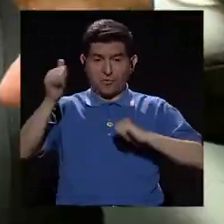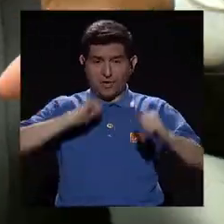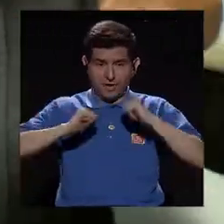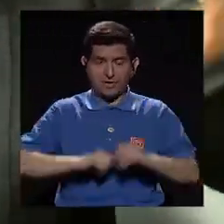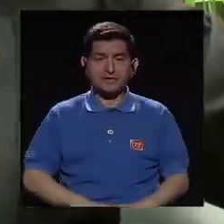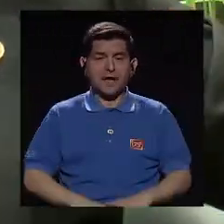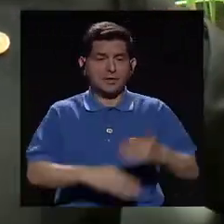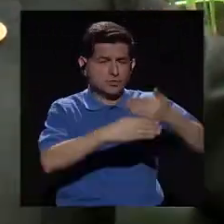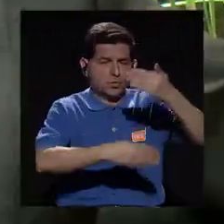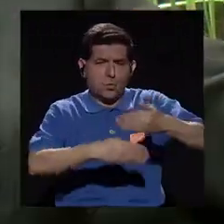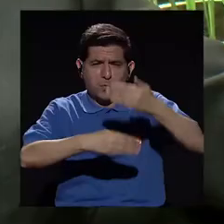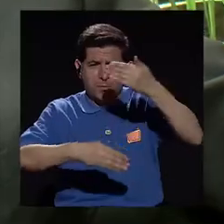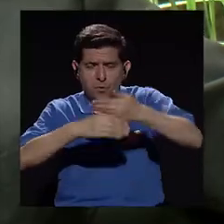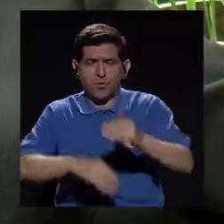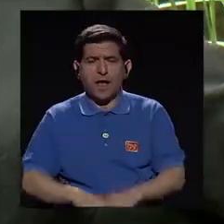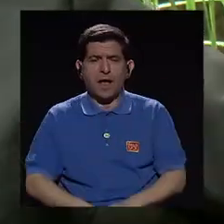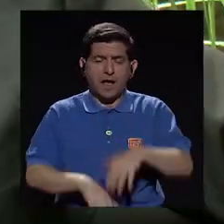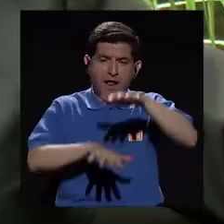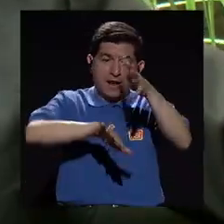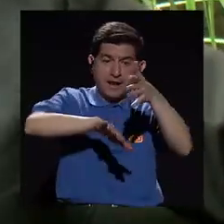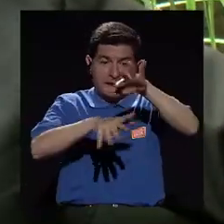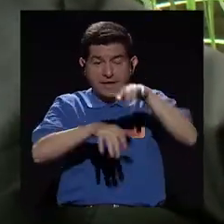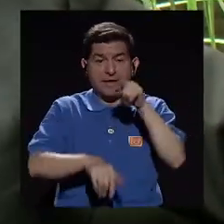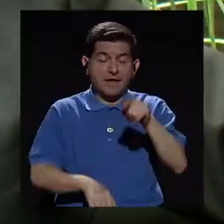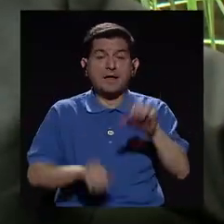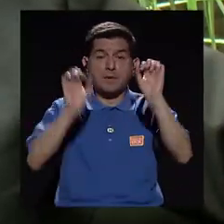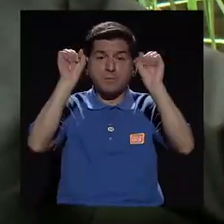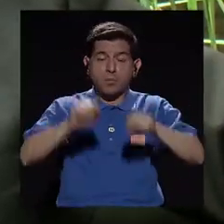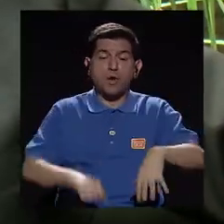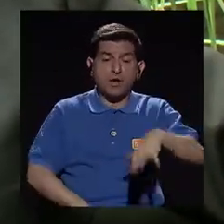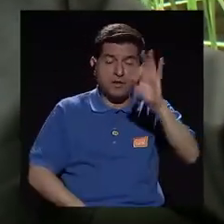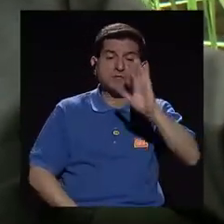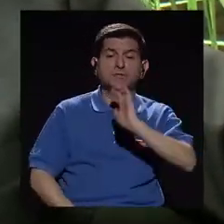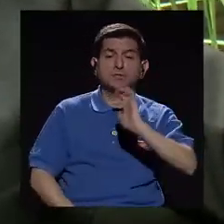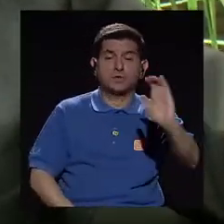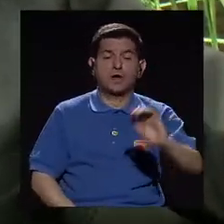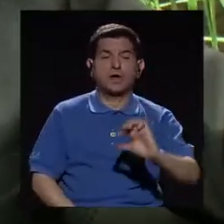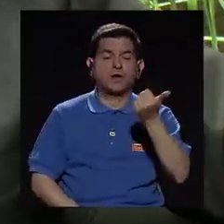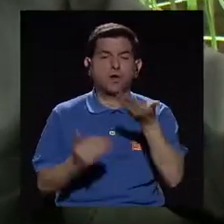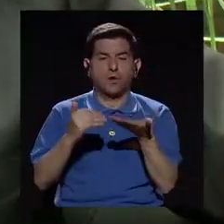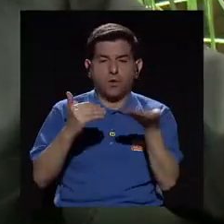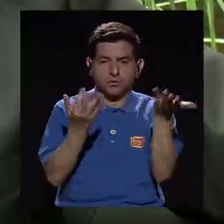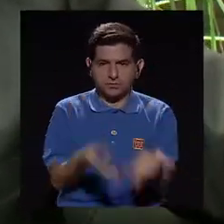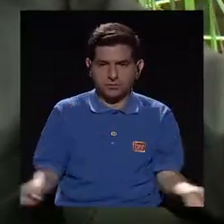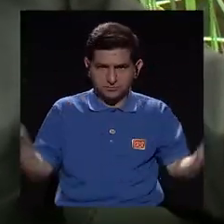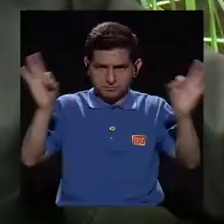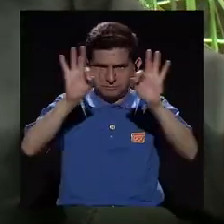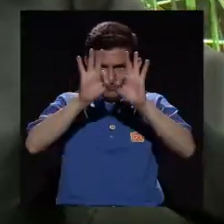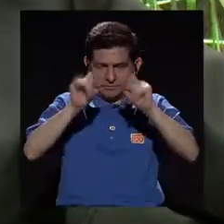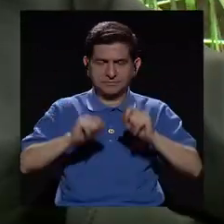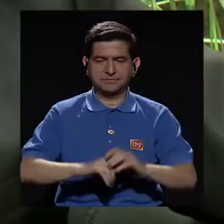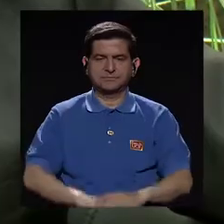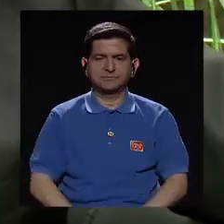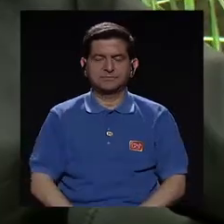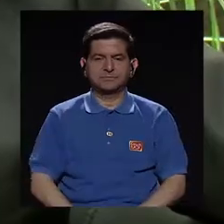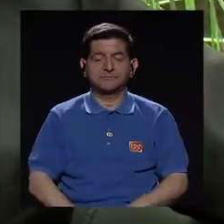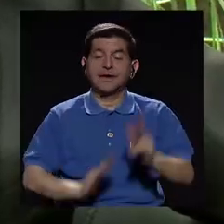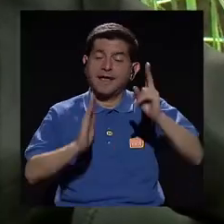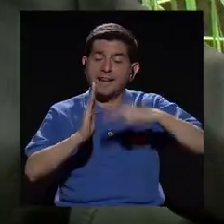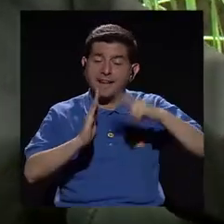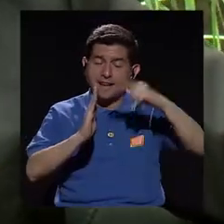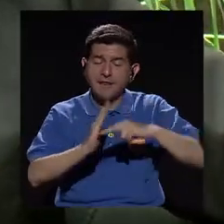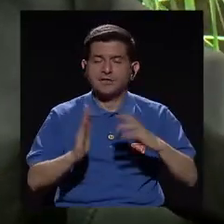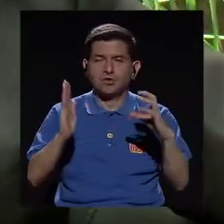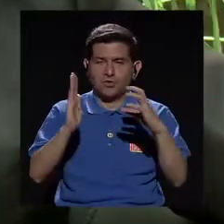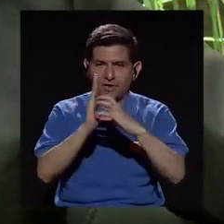niño puede escoger lo que quiera. Ese es un punto fundamental. Otro punto fundamental es que la